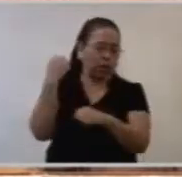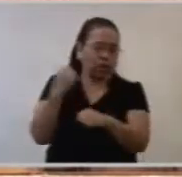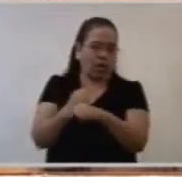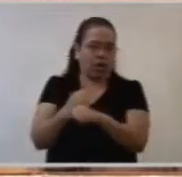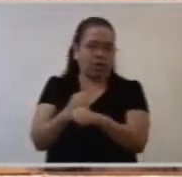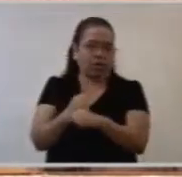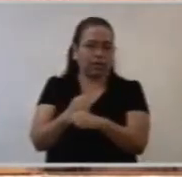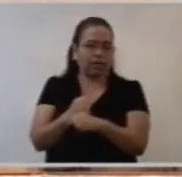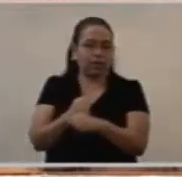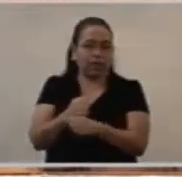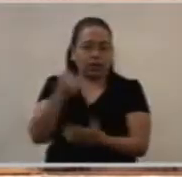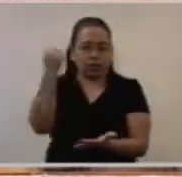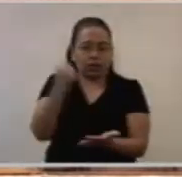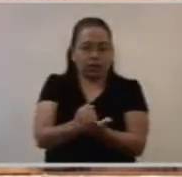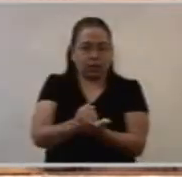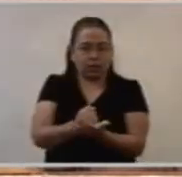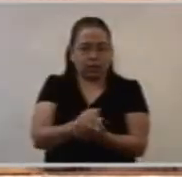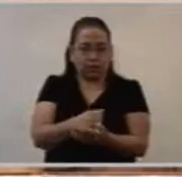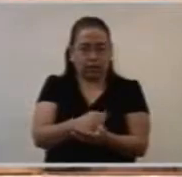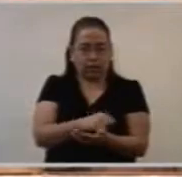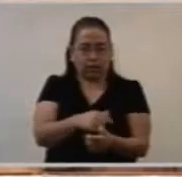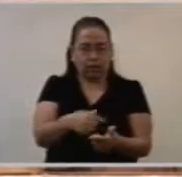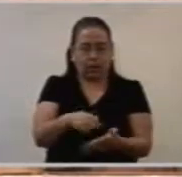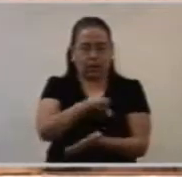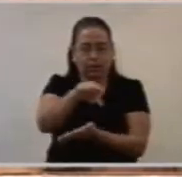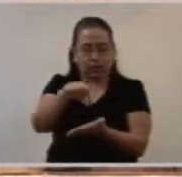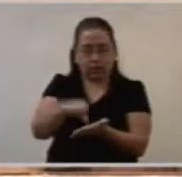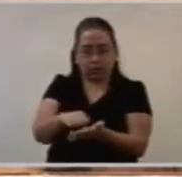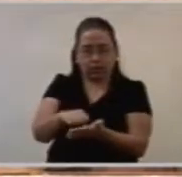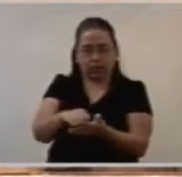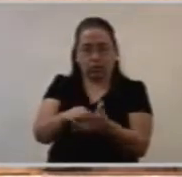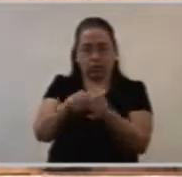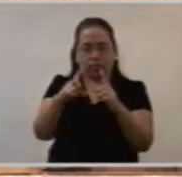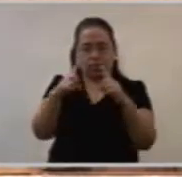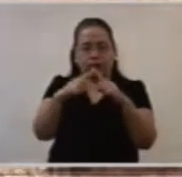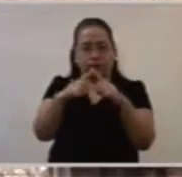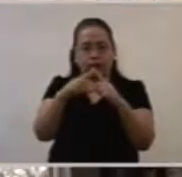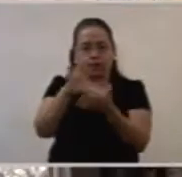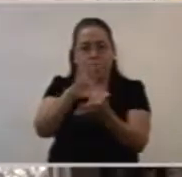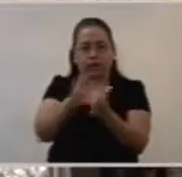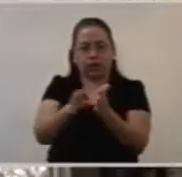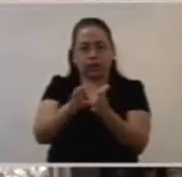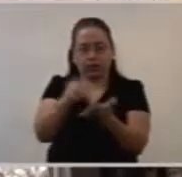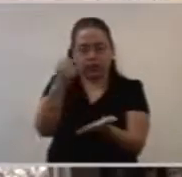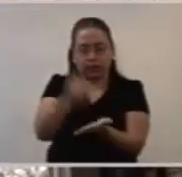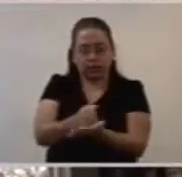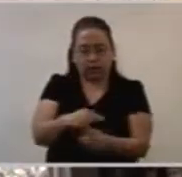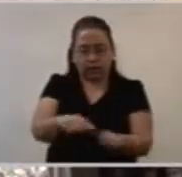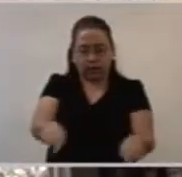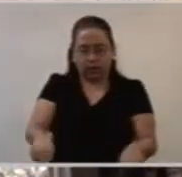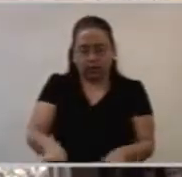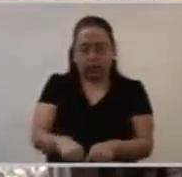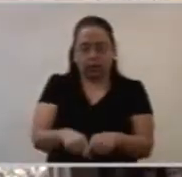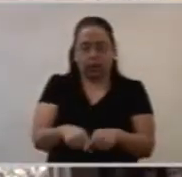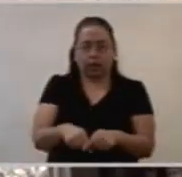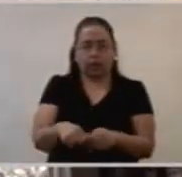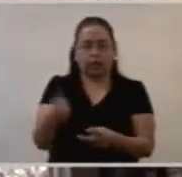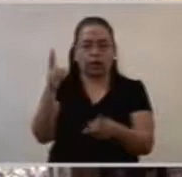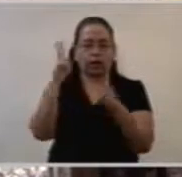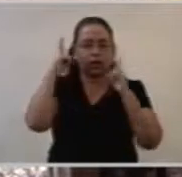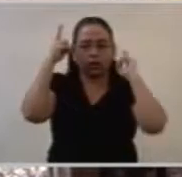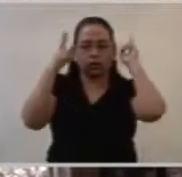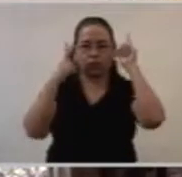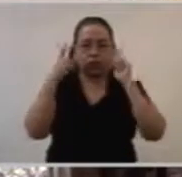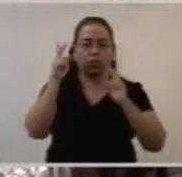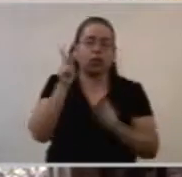memoria de esa visita del Papa a nuestra arquidiócesis. En este ambiente